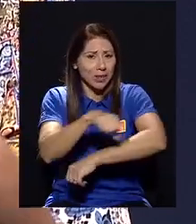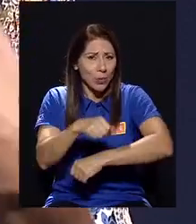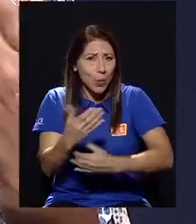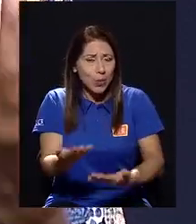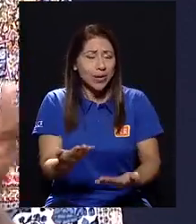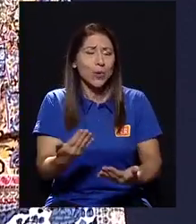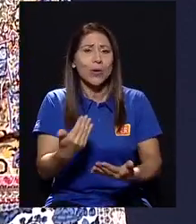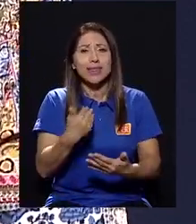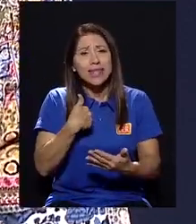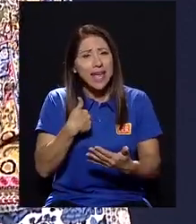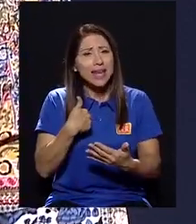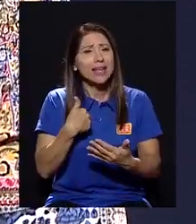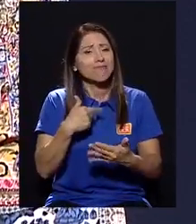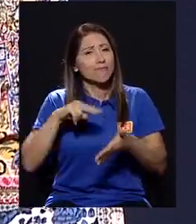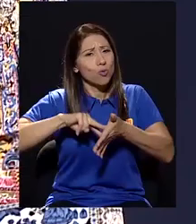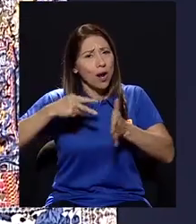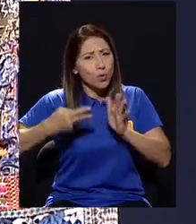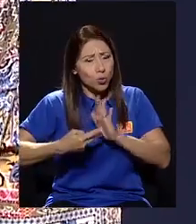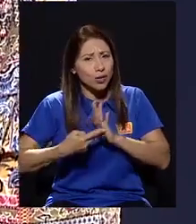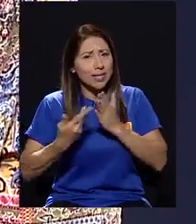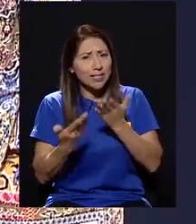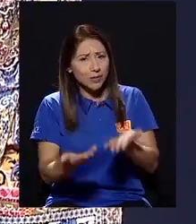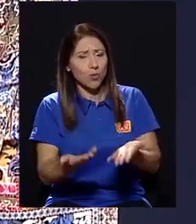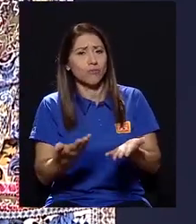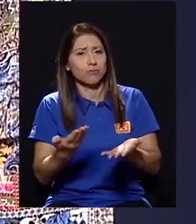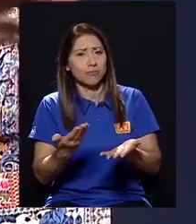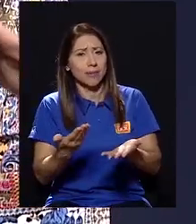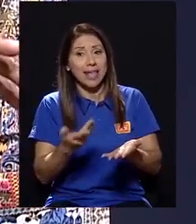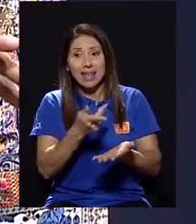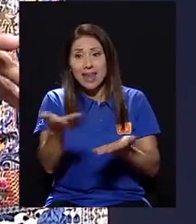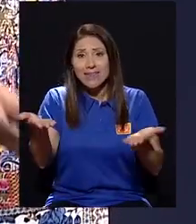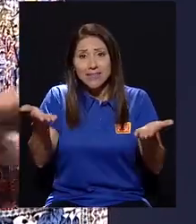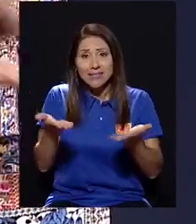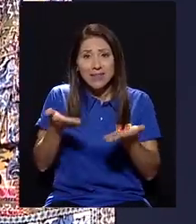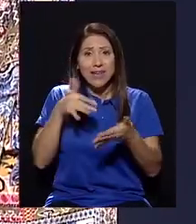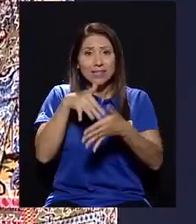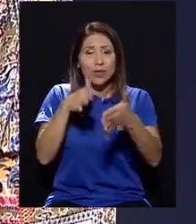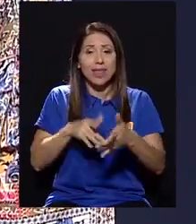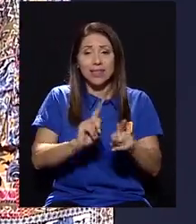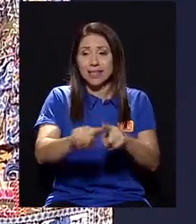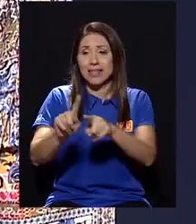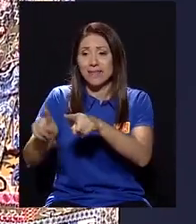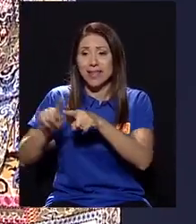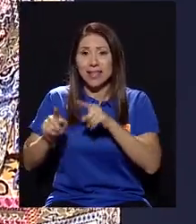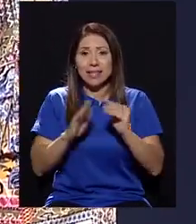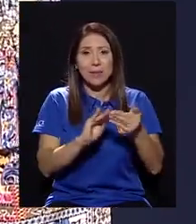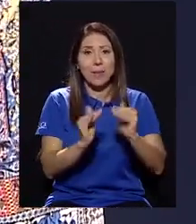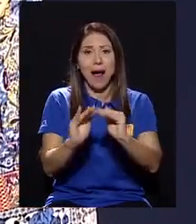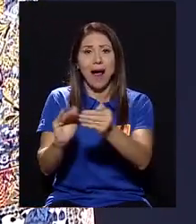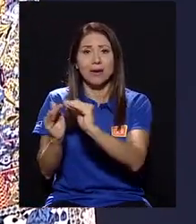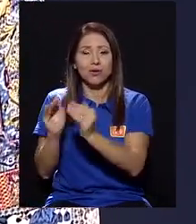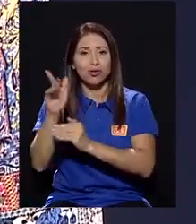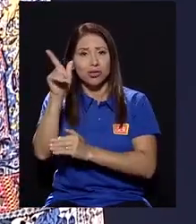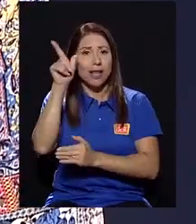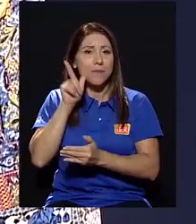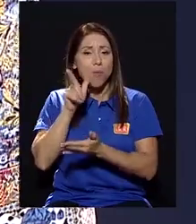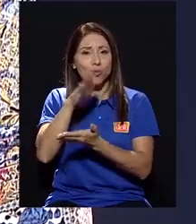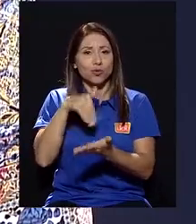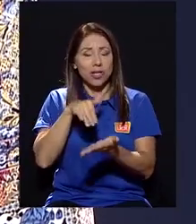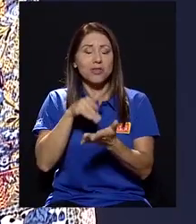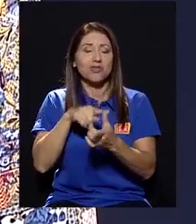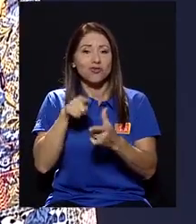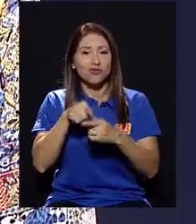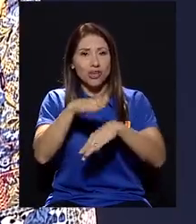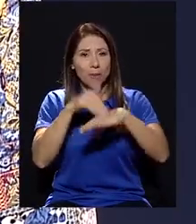arquitectónico, tiene toda una connotación que recibe estudiantes de diferentes barrios del Cantón Central de Limón, nos